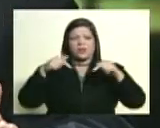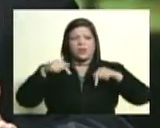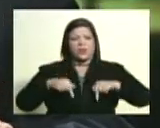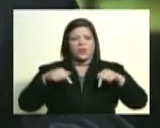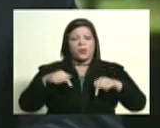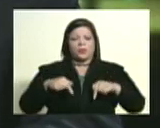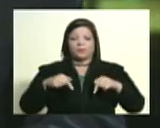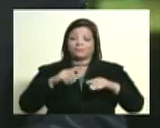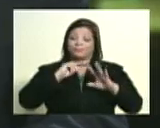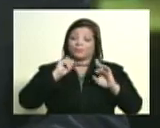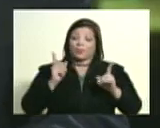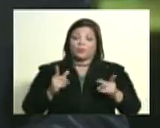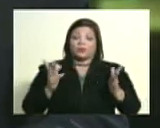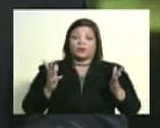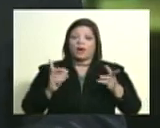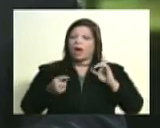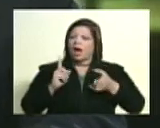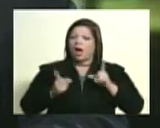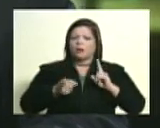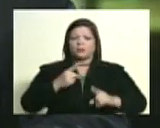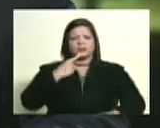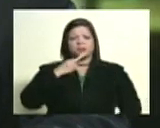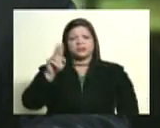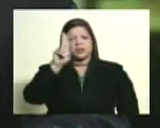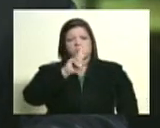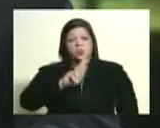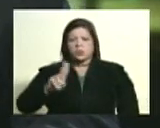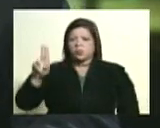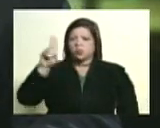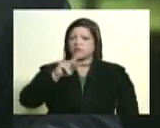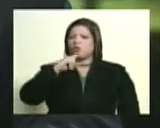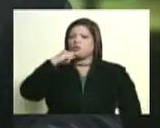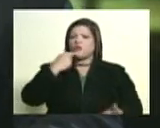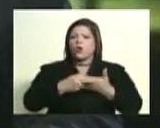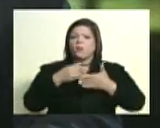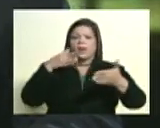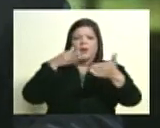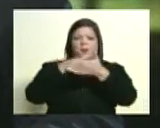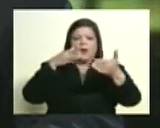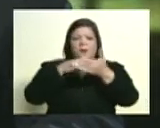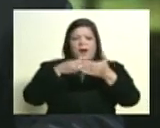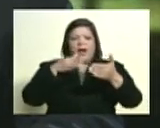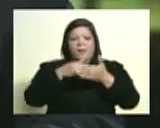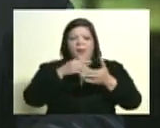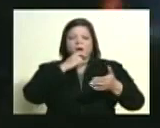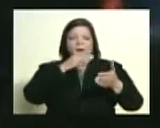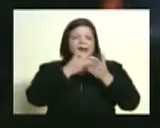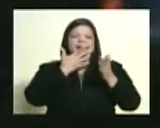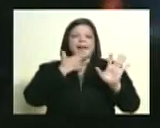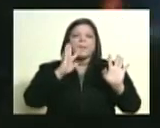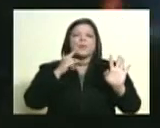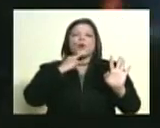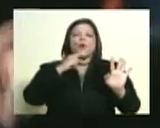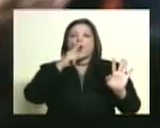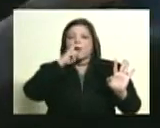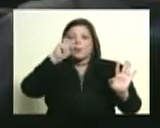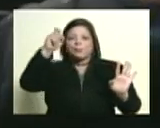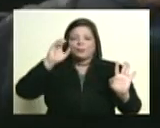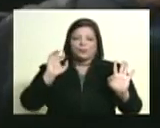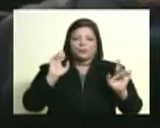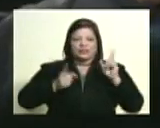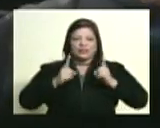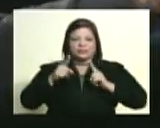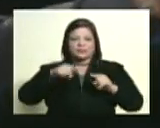acompañan físicamente, comienzan a usarlo de referencia para atacar al gobierno bolivariano, por ejemplo. Para alarlo a sus intereses.